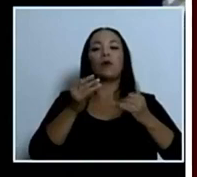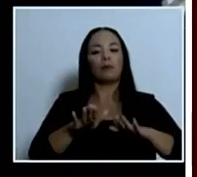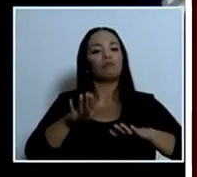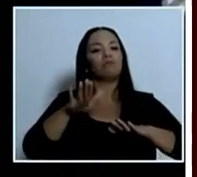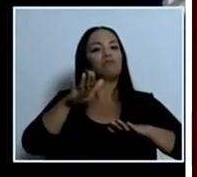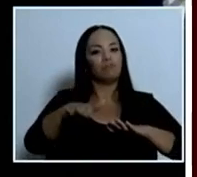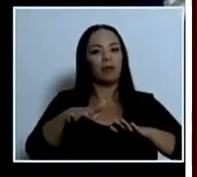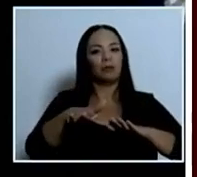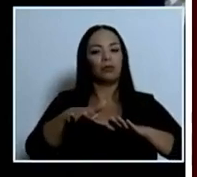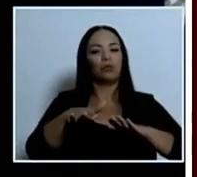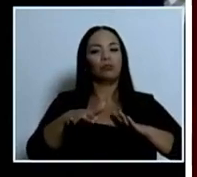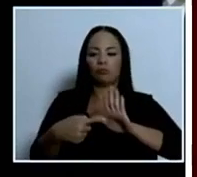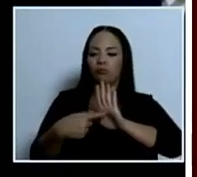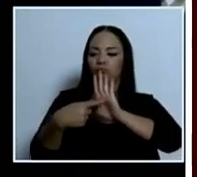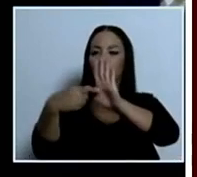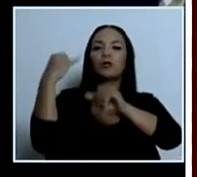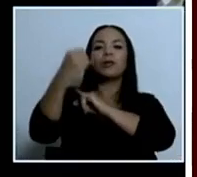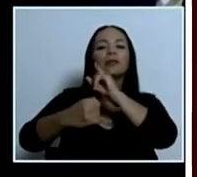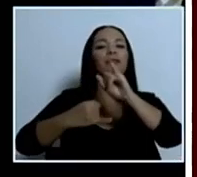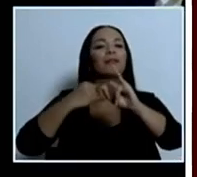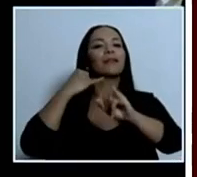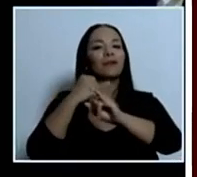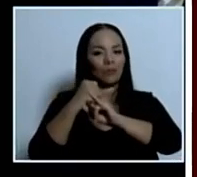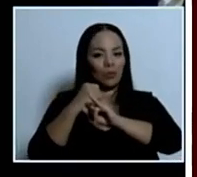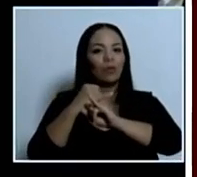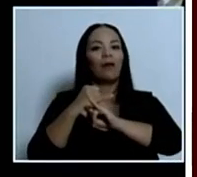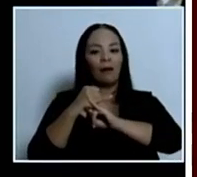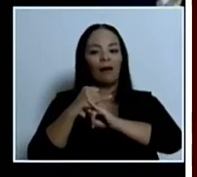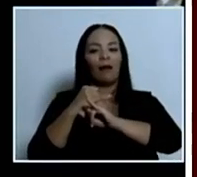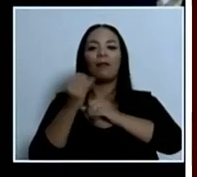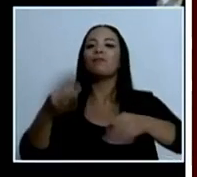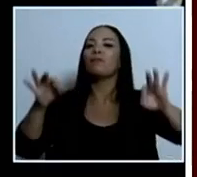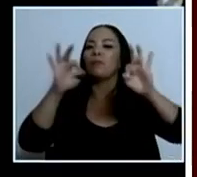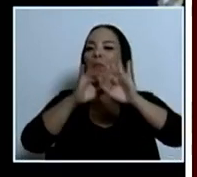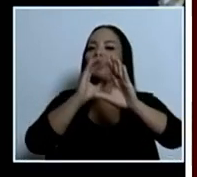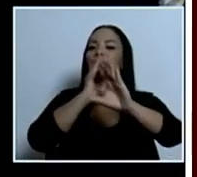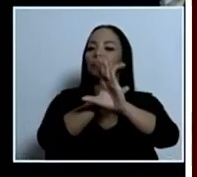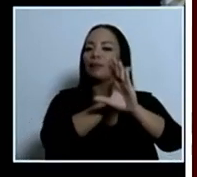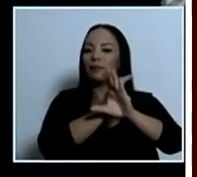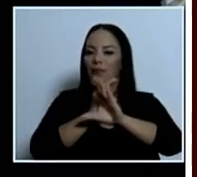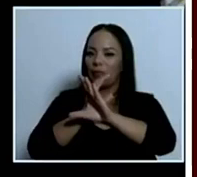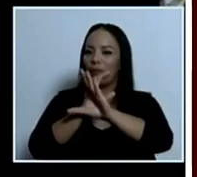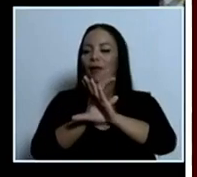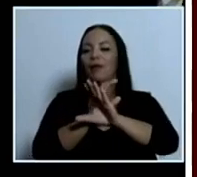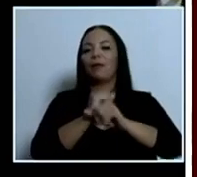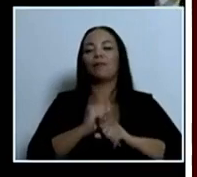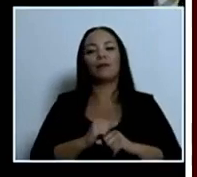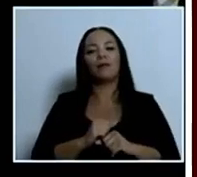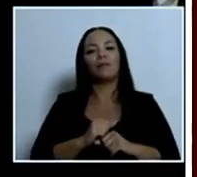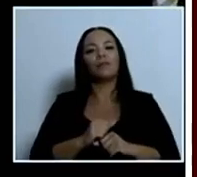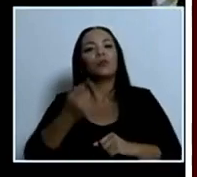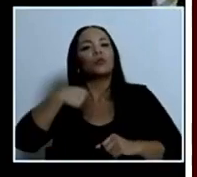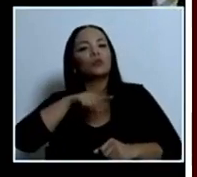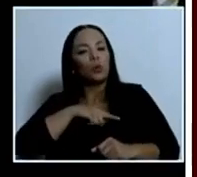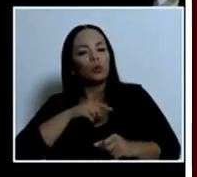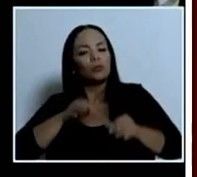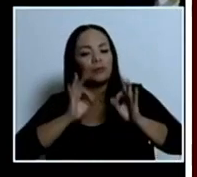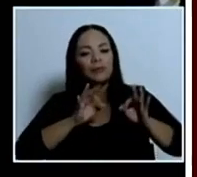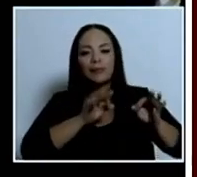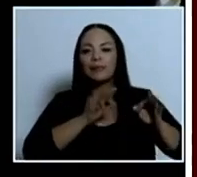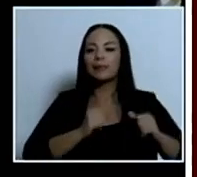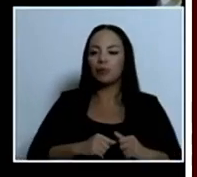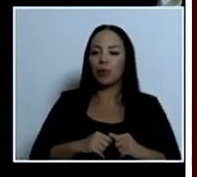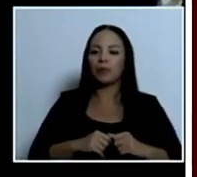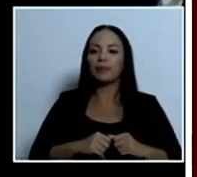posicionar a nivel internacional en el tema de la prevención, en el tema de tomar decisiones precisamente